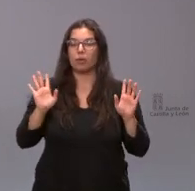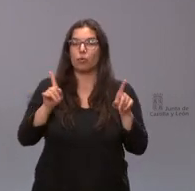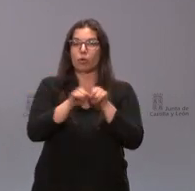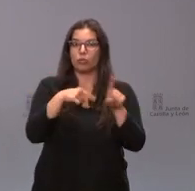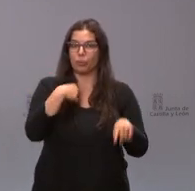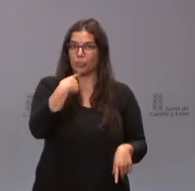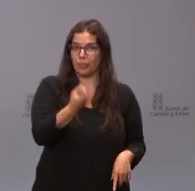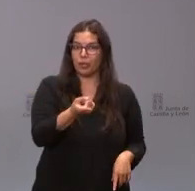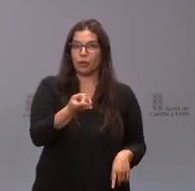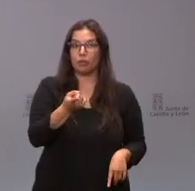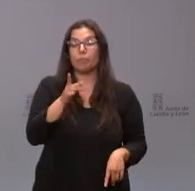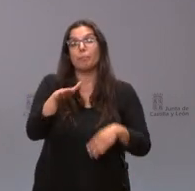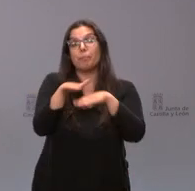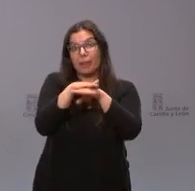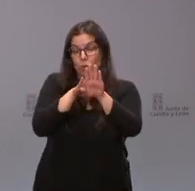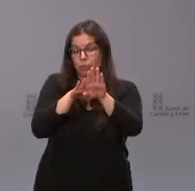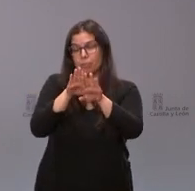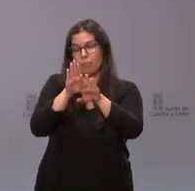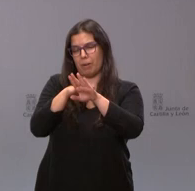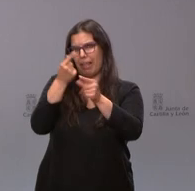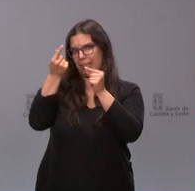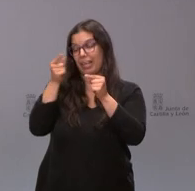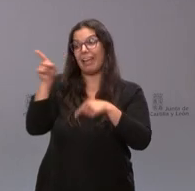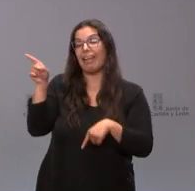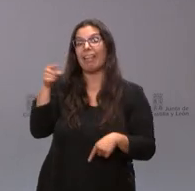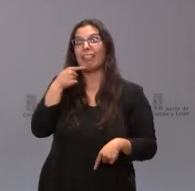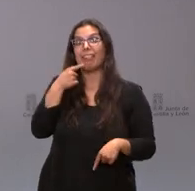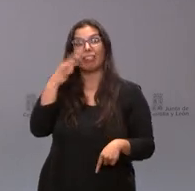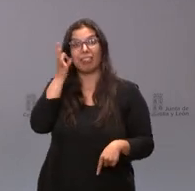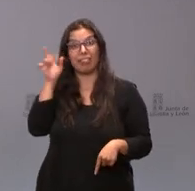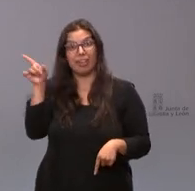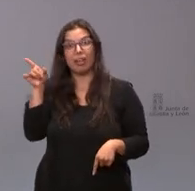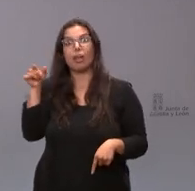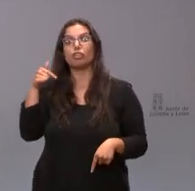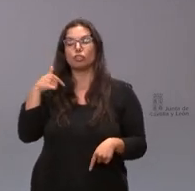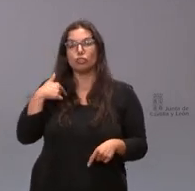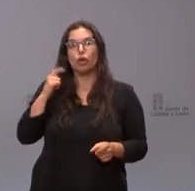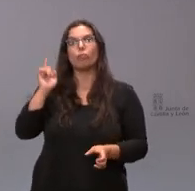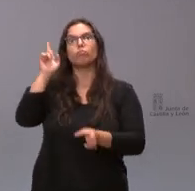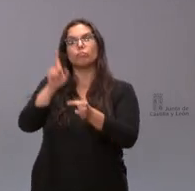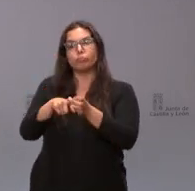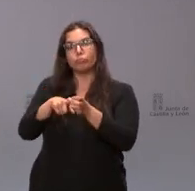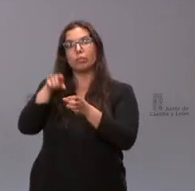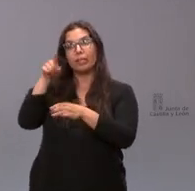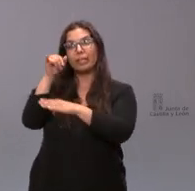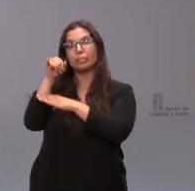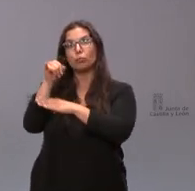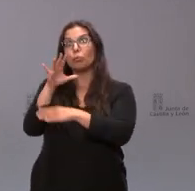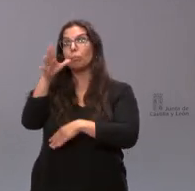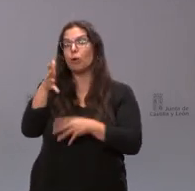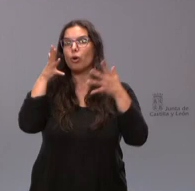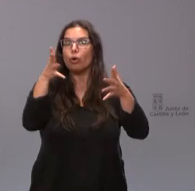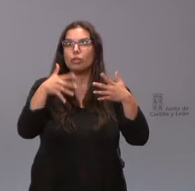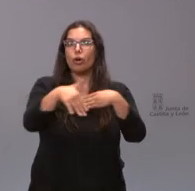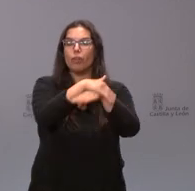digo que ella perdón por matizarlo ella dice que está en ese instituto porque el Consejo de Gobierno